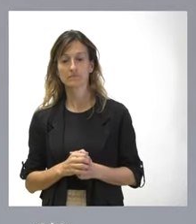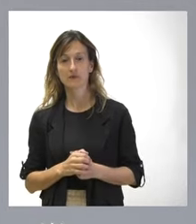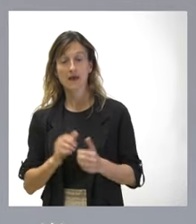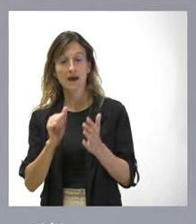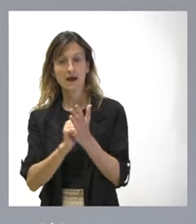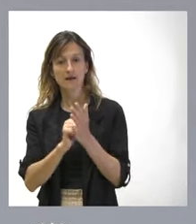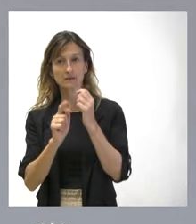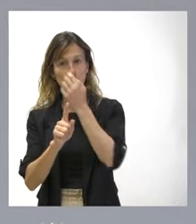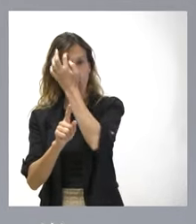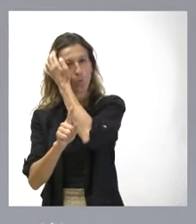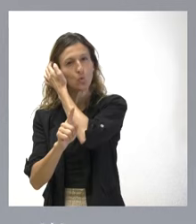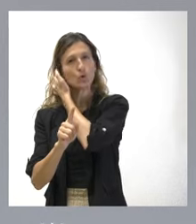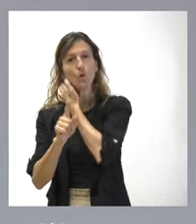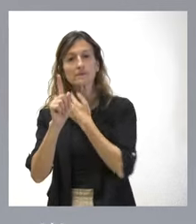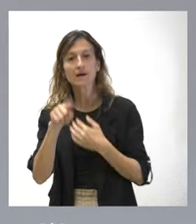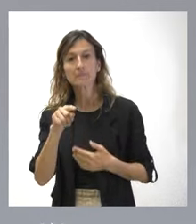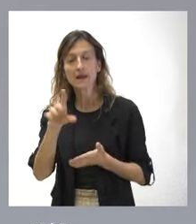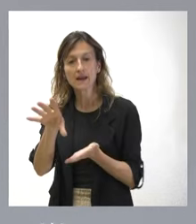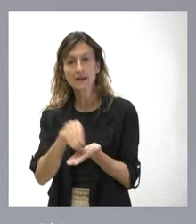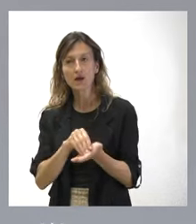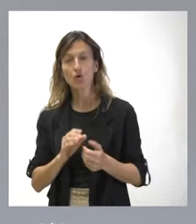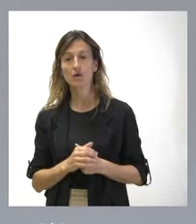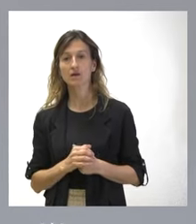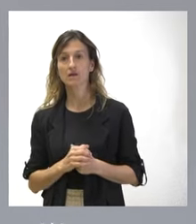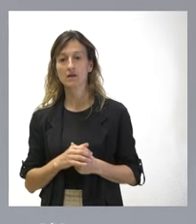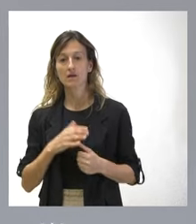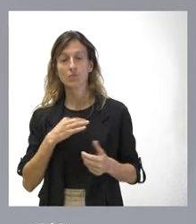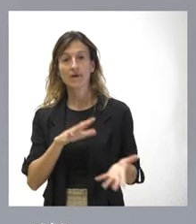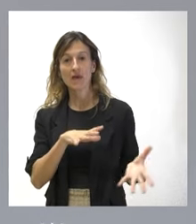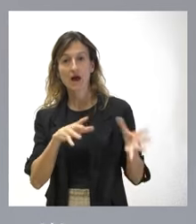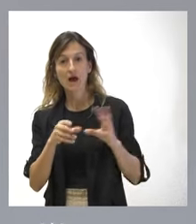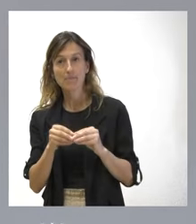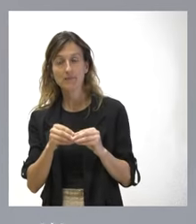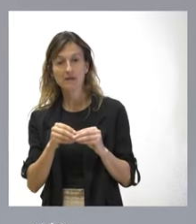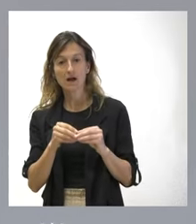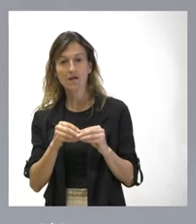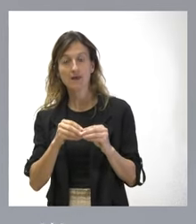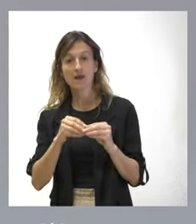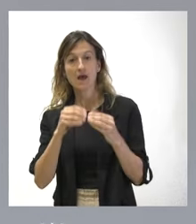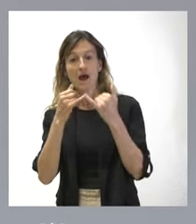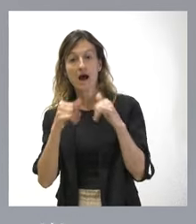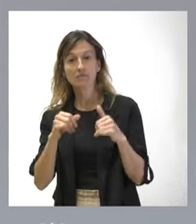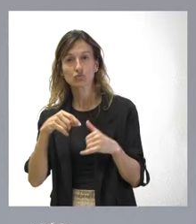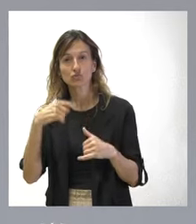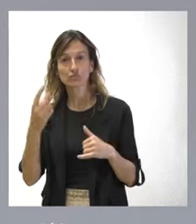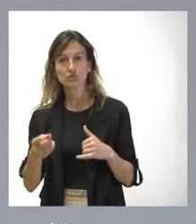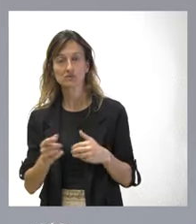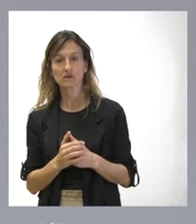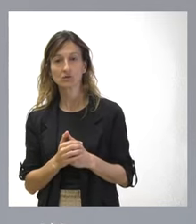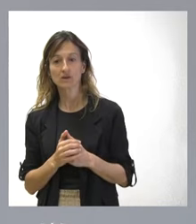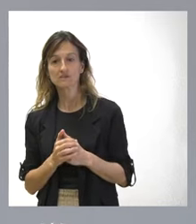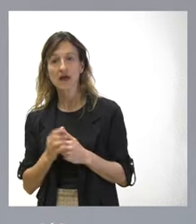también recoge que puede ser aplicable la amnistía a actos posteriores que tengan alguna